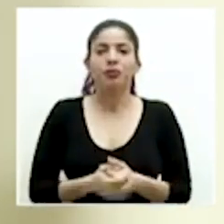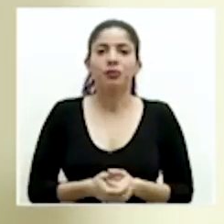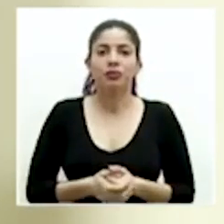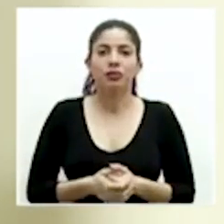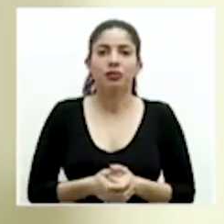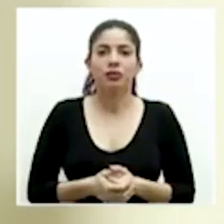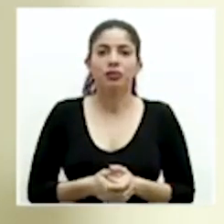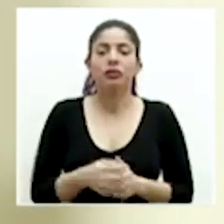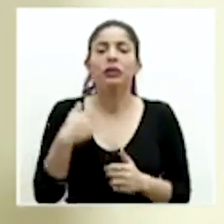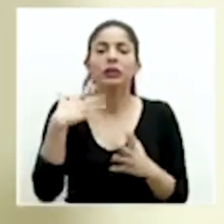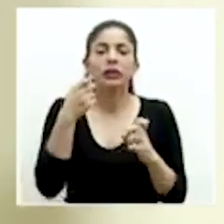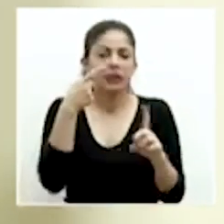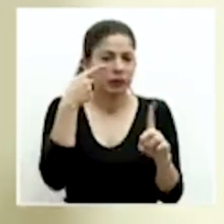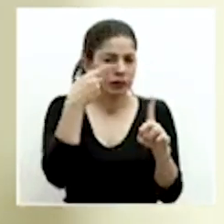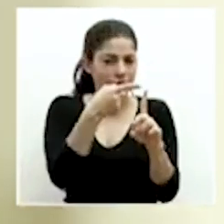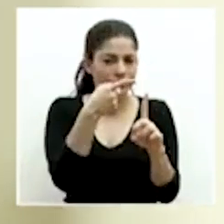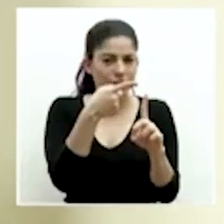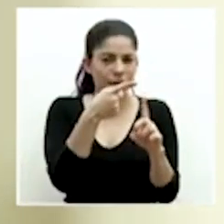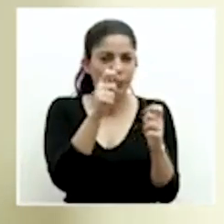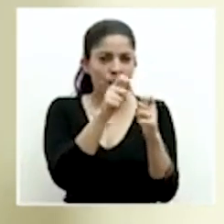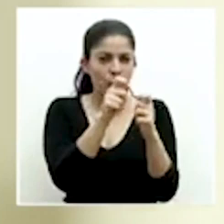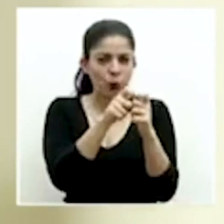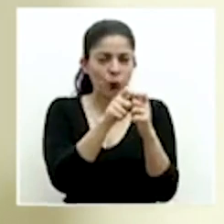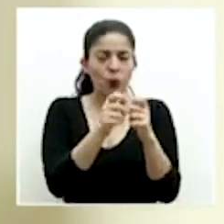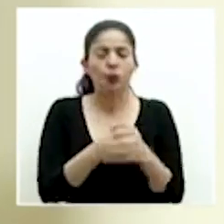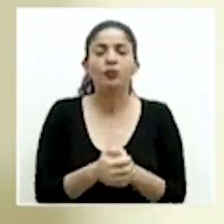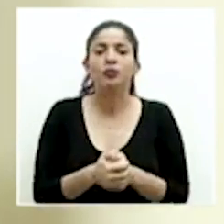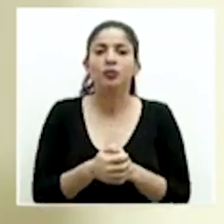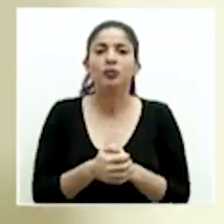Yo quiero aquí puntualizar, hemos dicho,